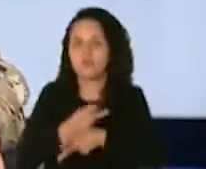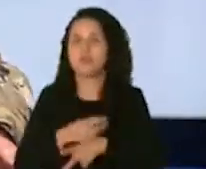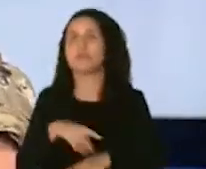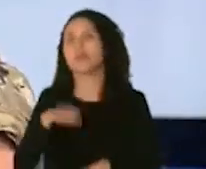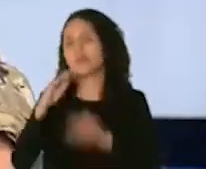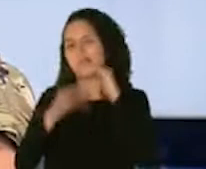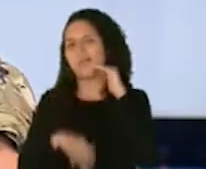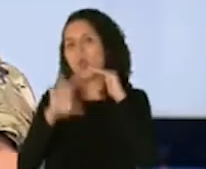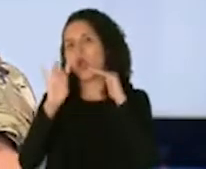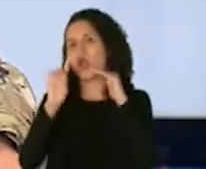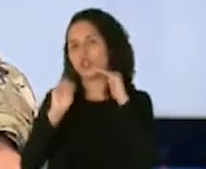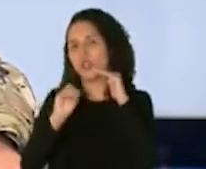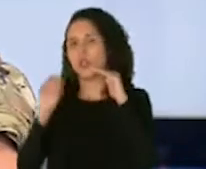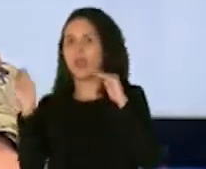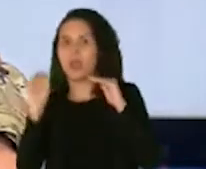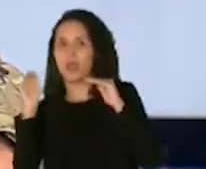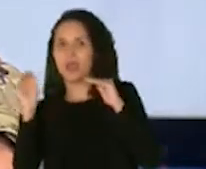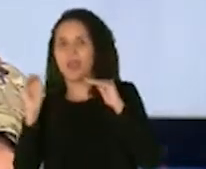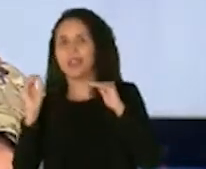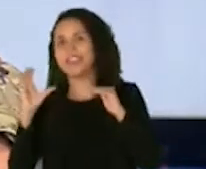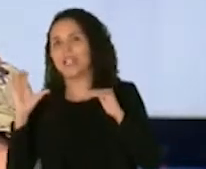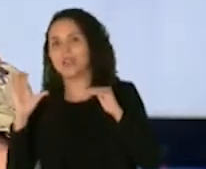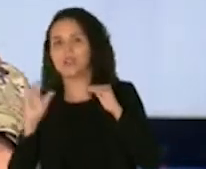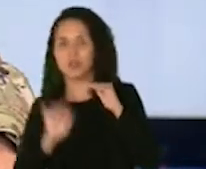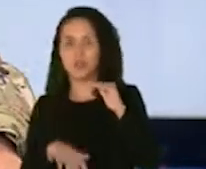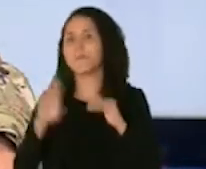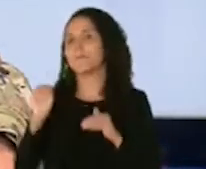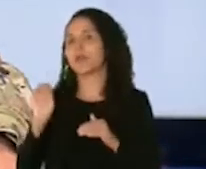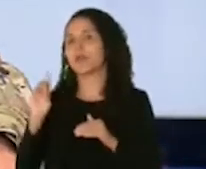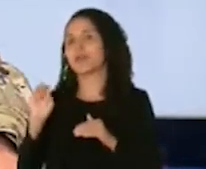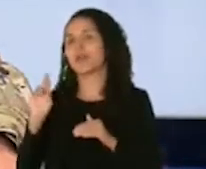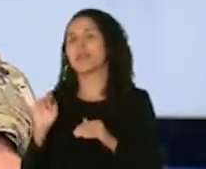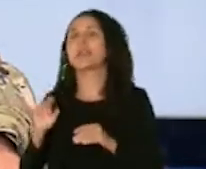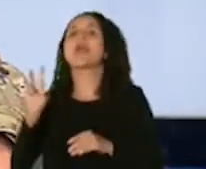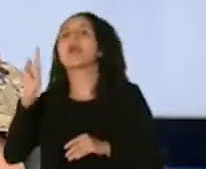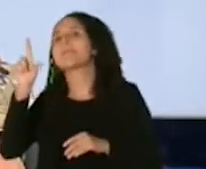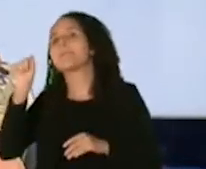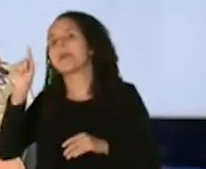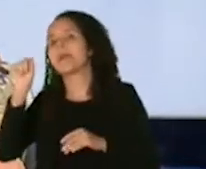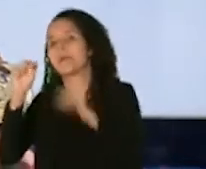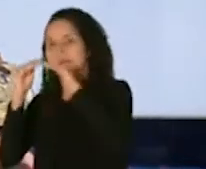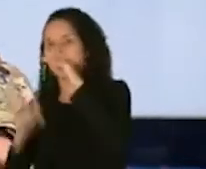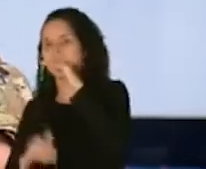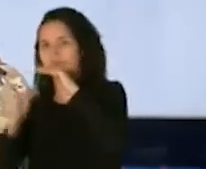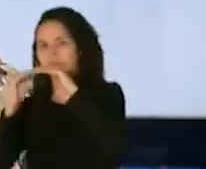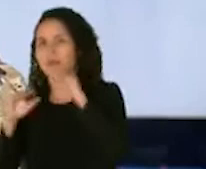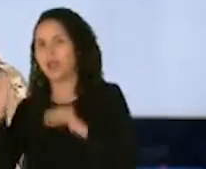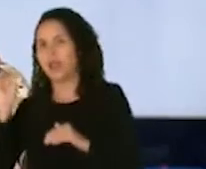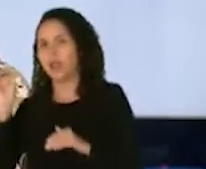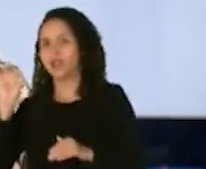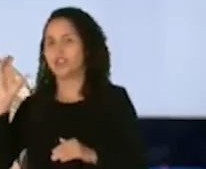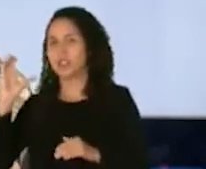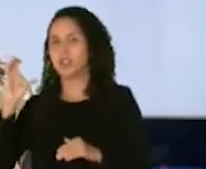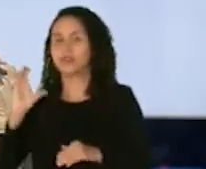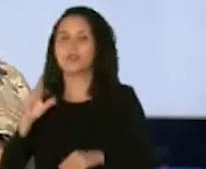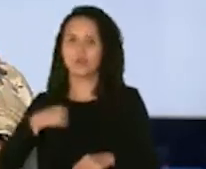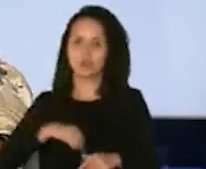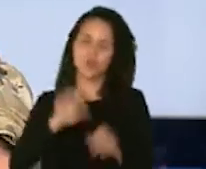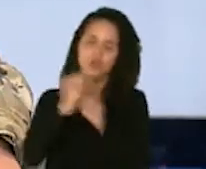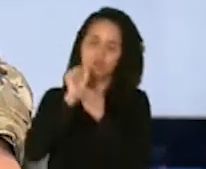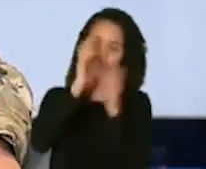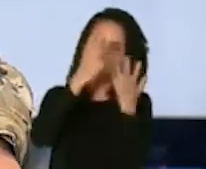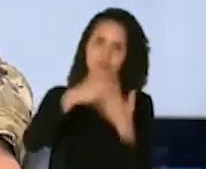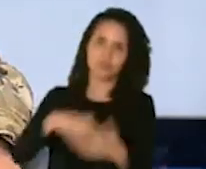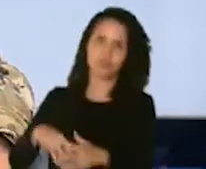Moderna, pues ya es un poco menos, es menos 20 grados Celsius. Así que hemos trabajado toda la logística bajo la dirección de la